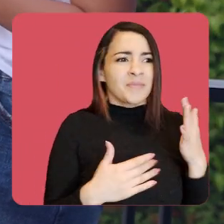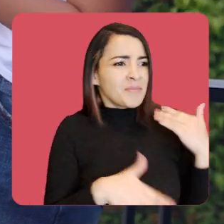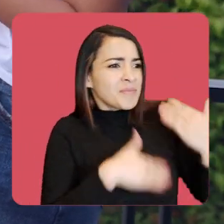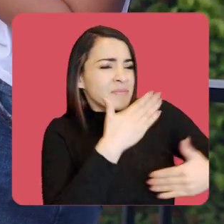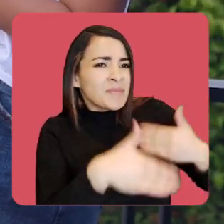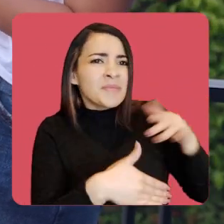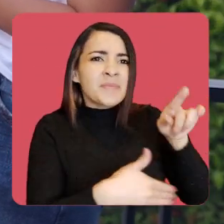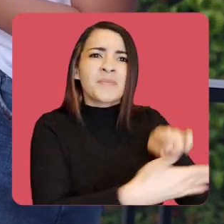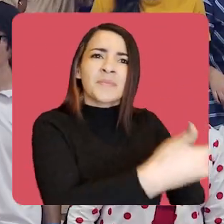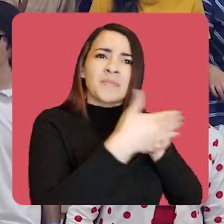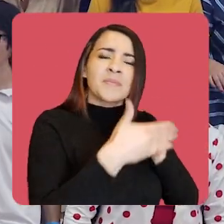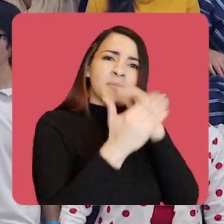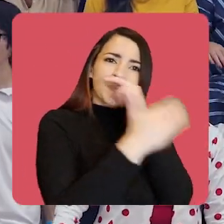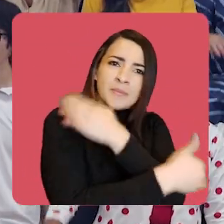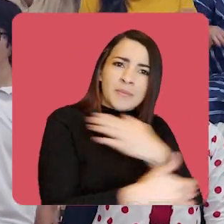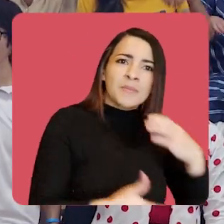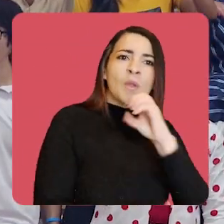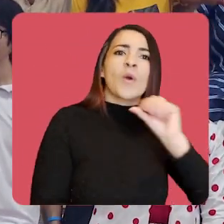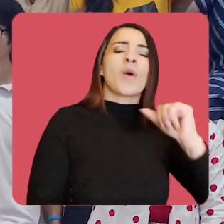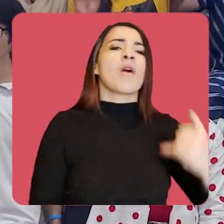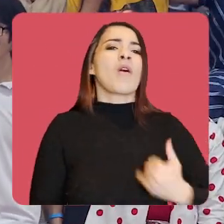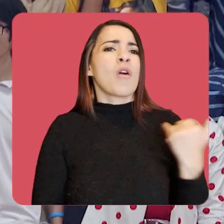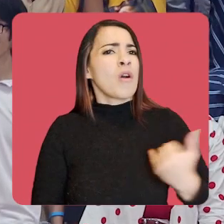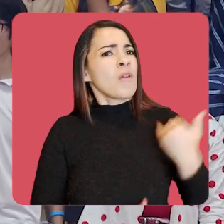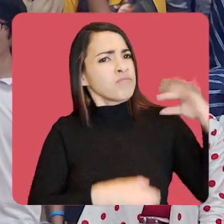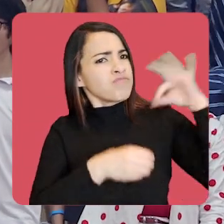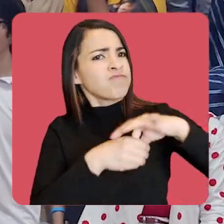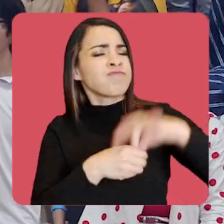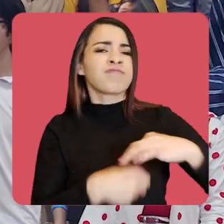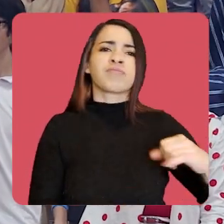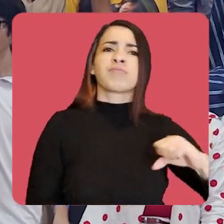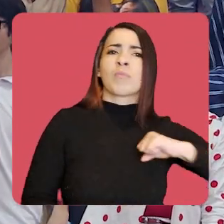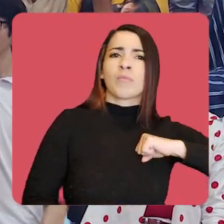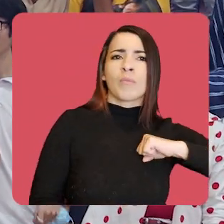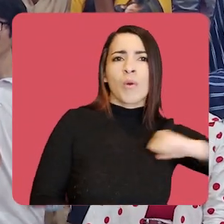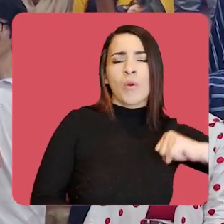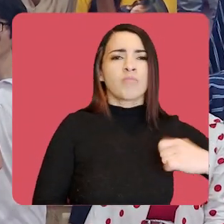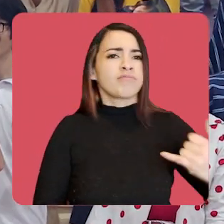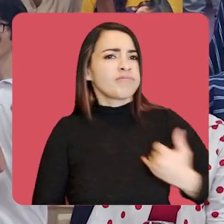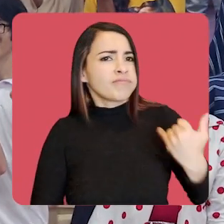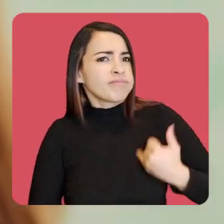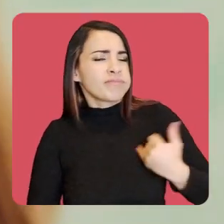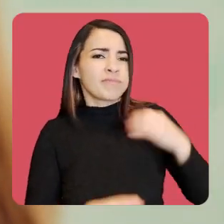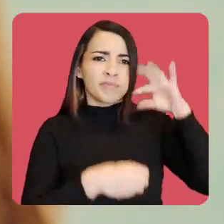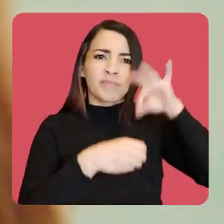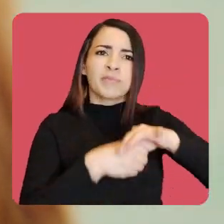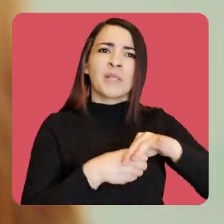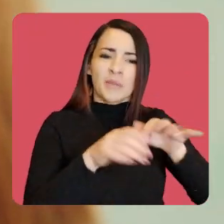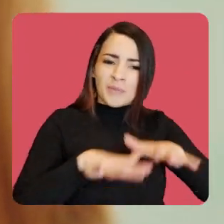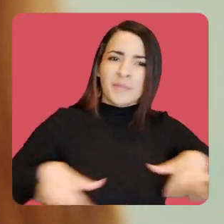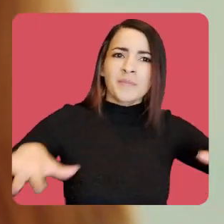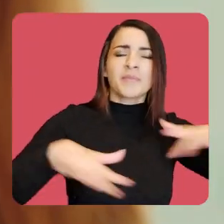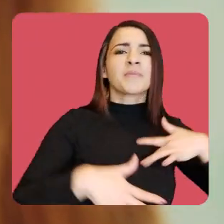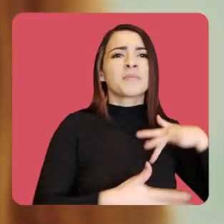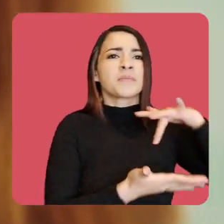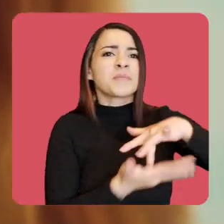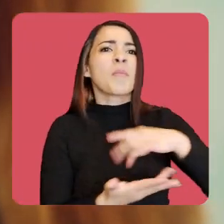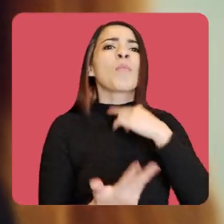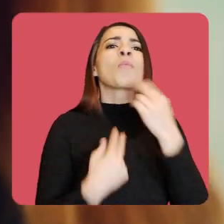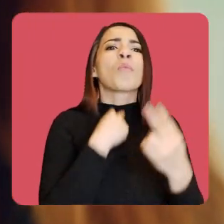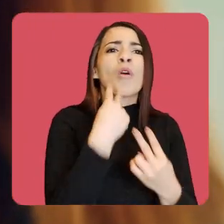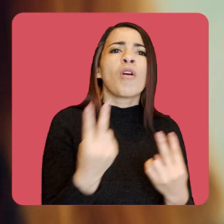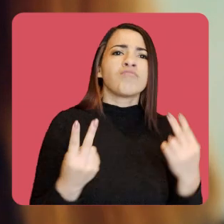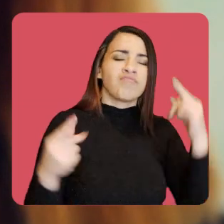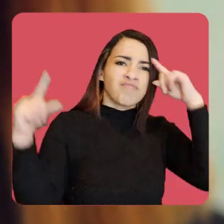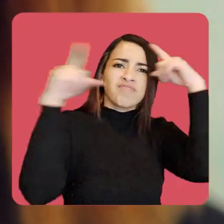por decirlo así de alguna manera, es que los niños votemos, los adolescentes votemos, los jóvenes votemos, es un escenario de participación donde nuestras